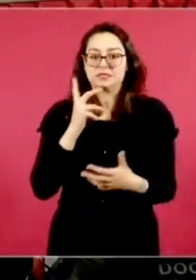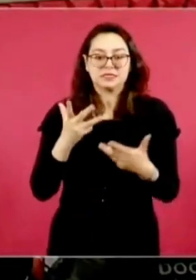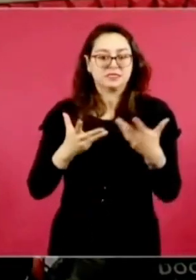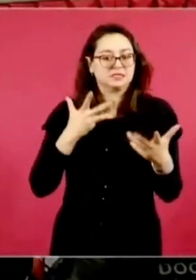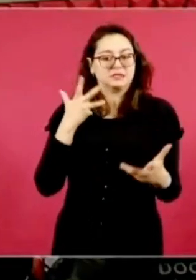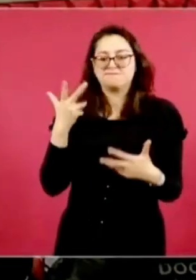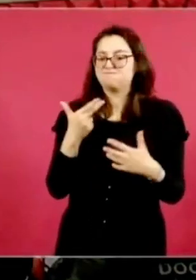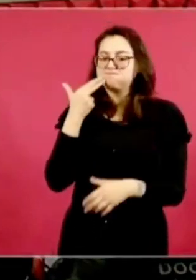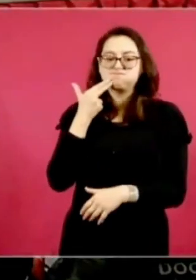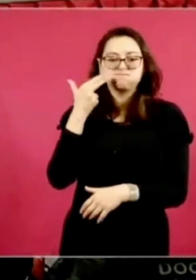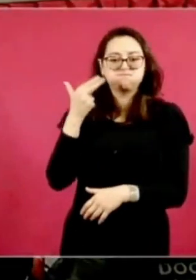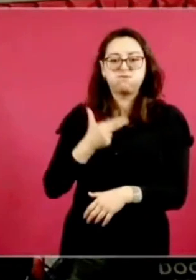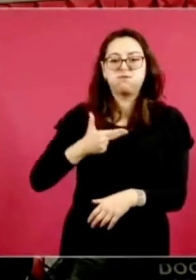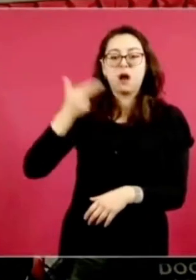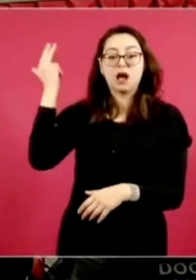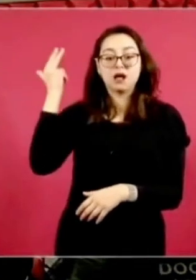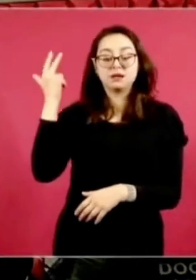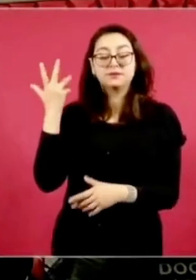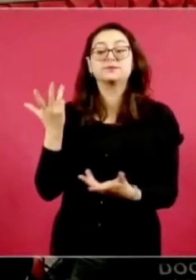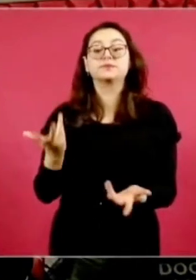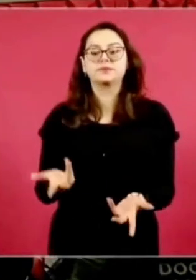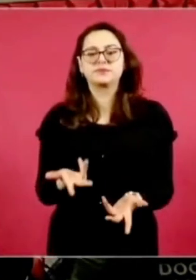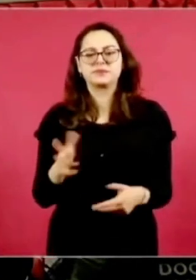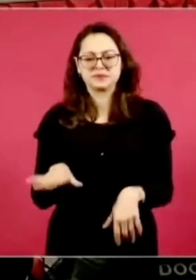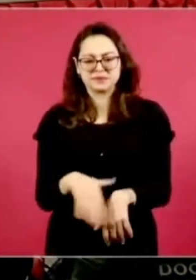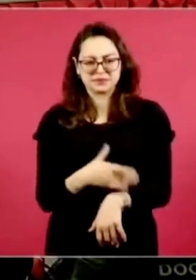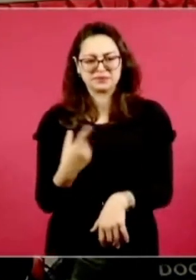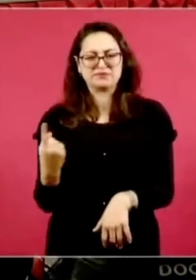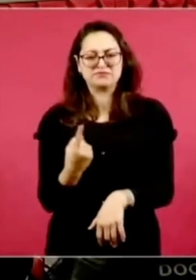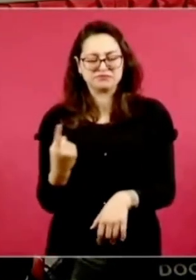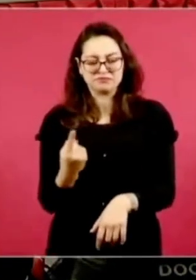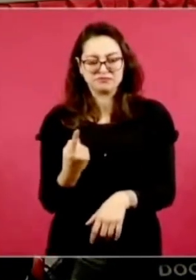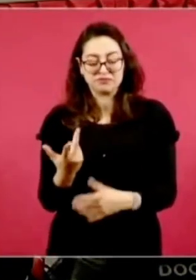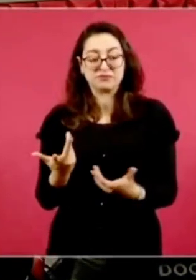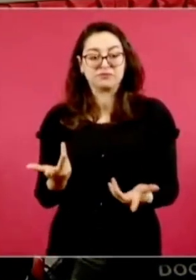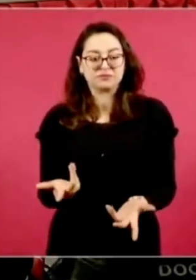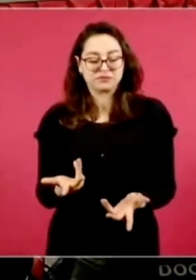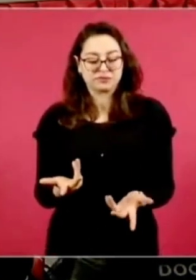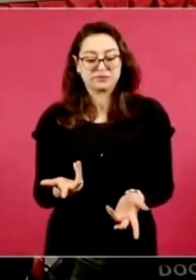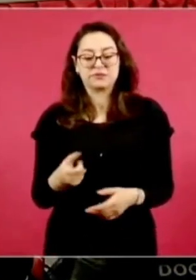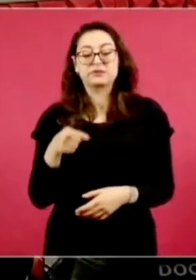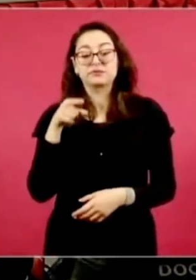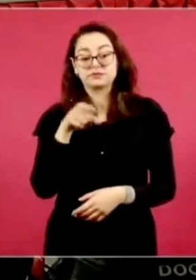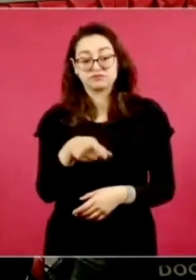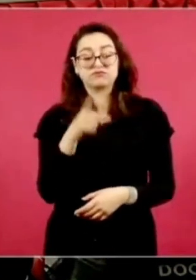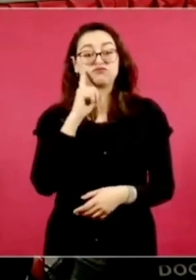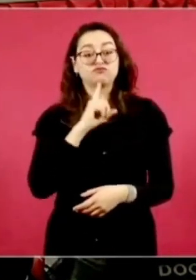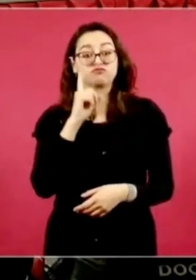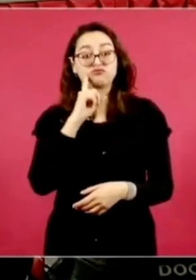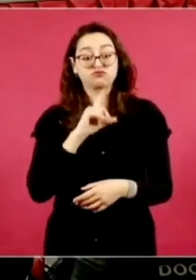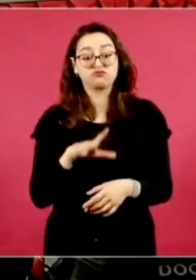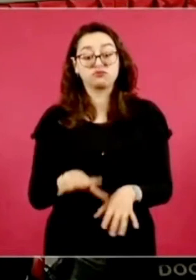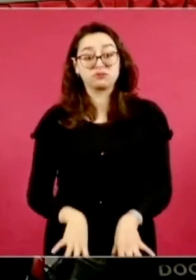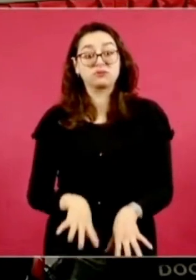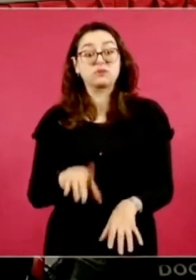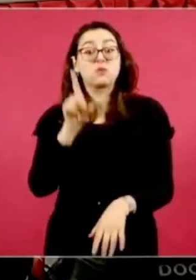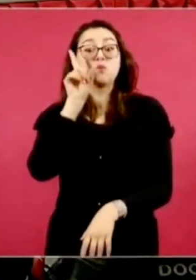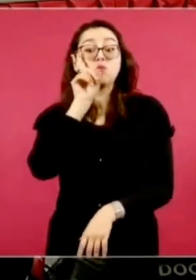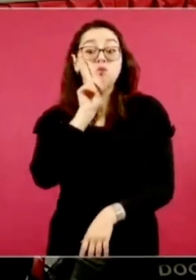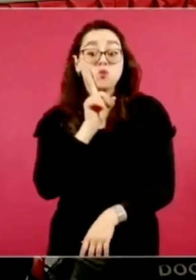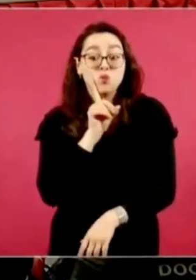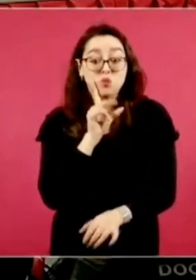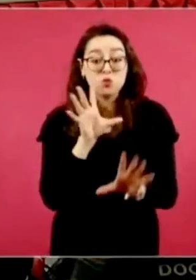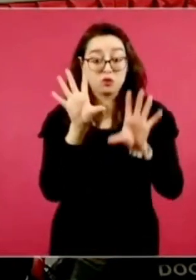quitó la vida, había sido detenida tras una discusión con su pareja y llevada a los separos de la